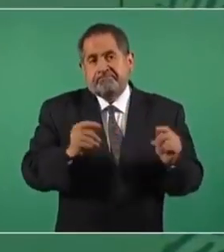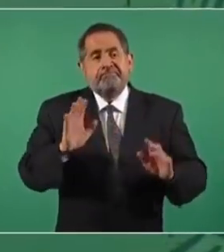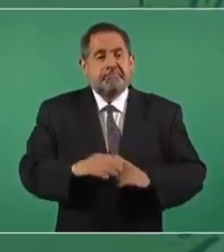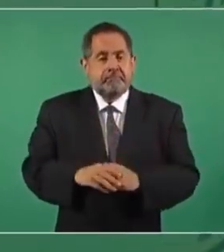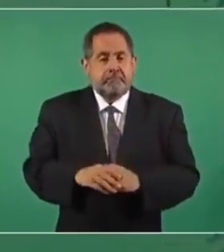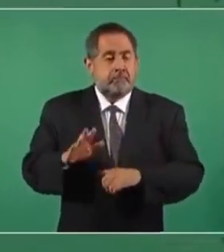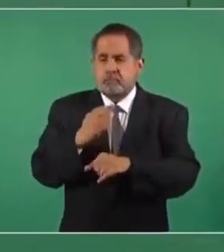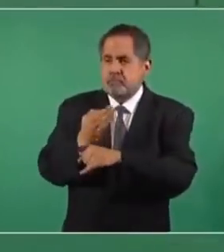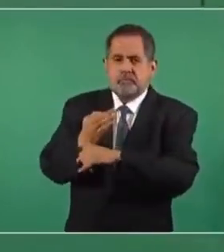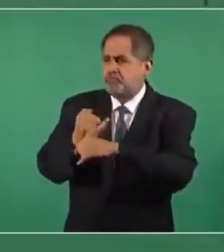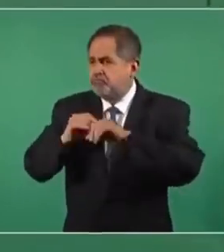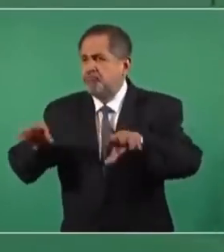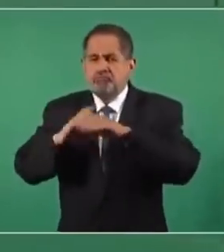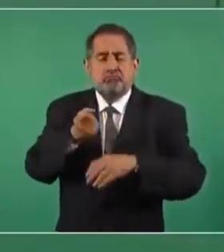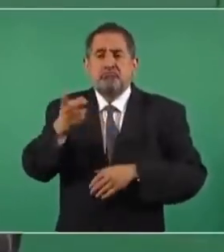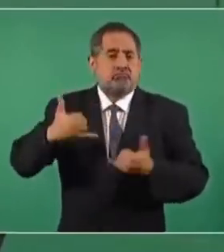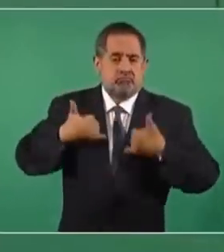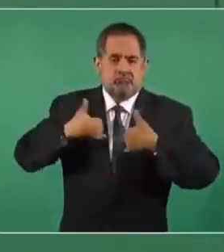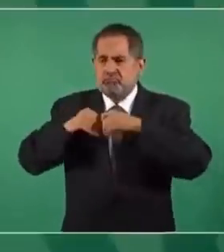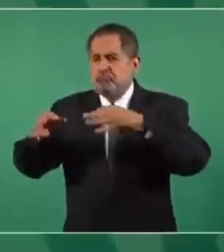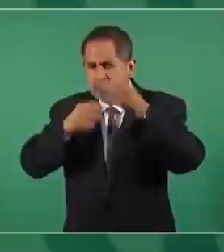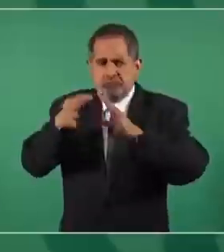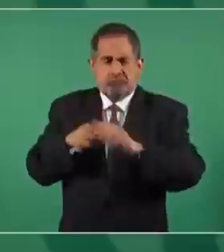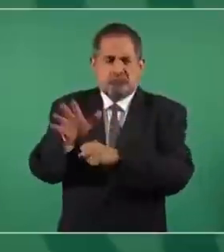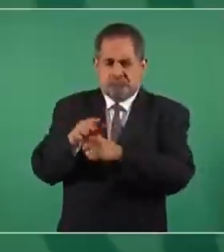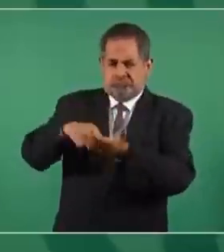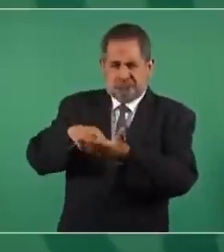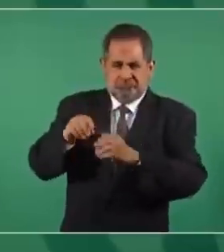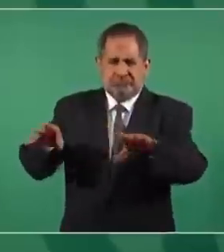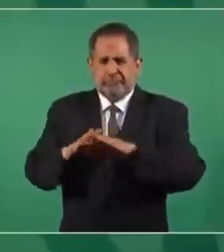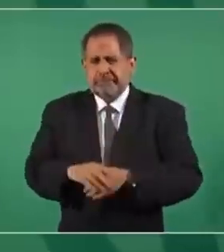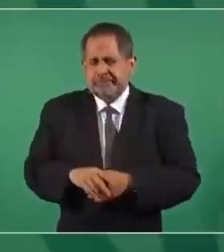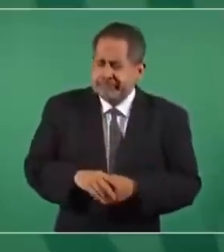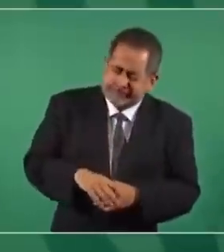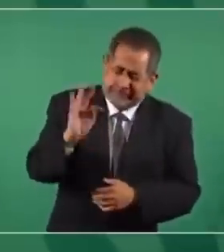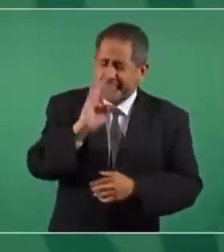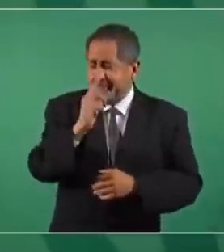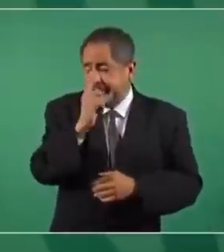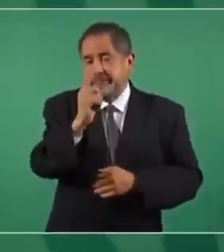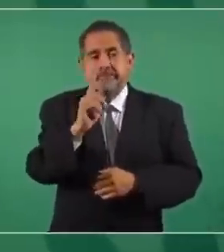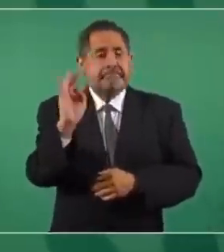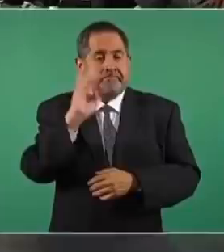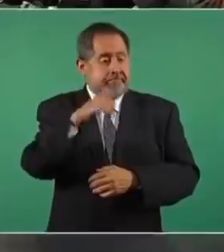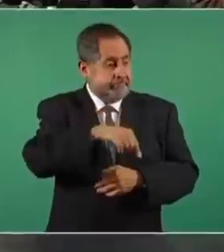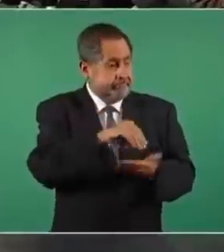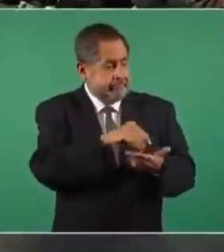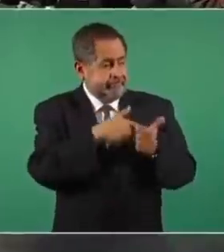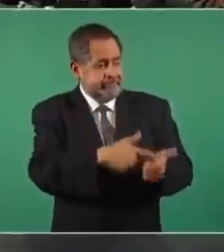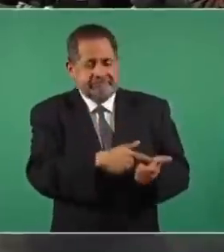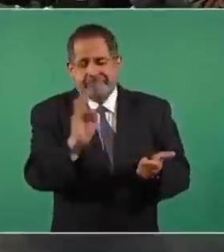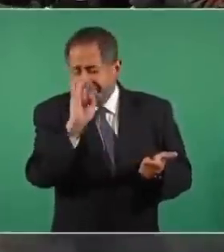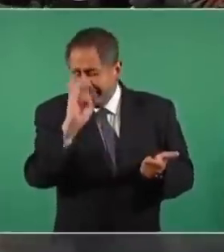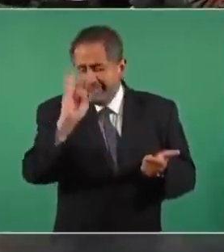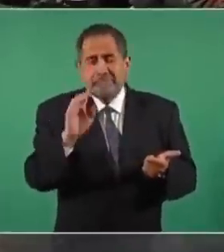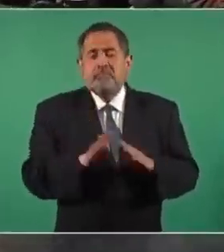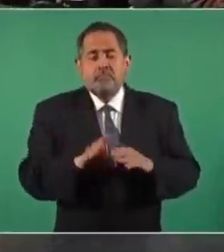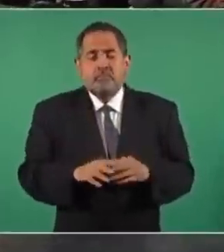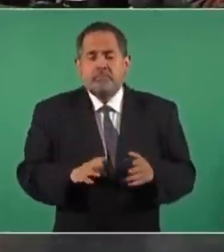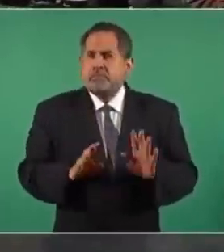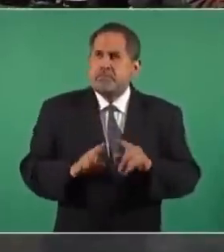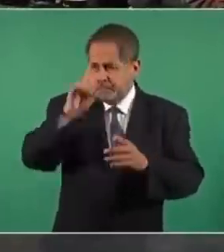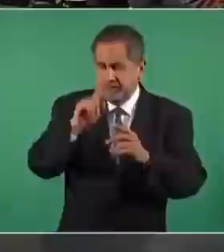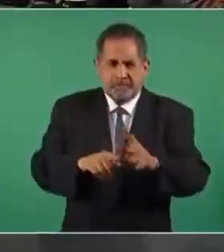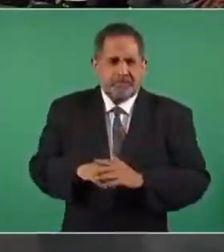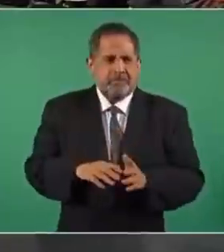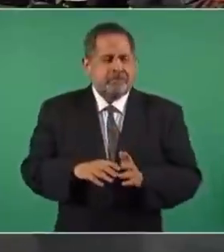porque existen las redes sociales, los jóvenes ya se están informando de otros medios. La única posibilidad que tendrían de mantenerse, porque creo